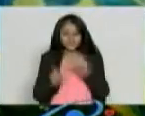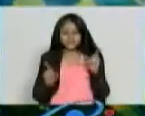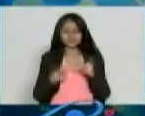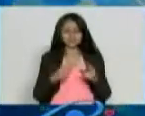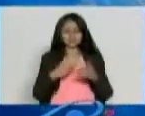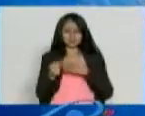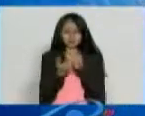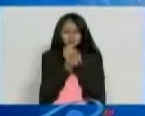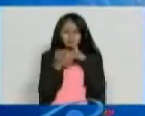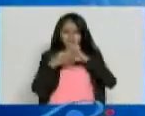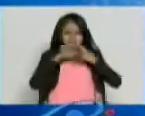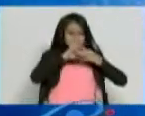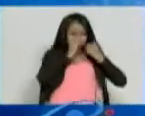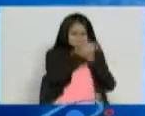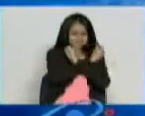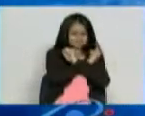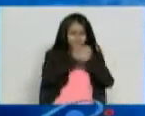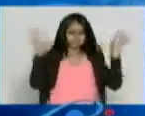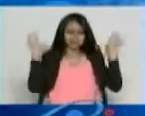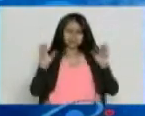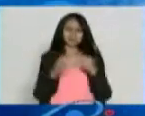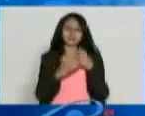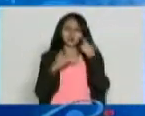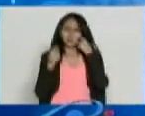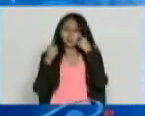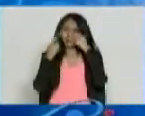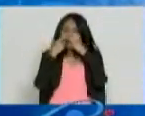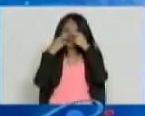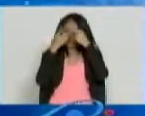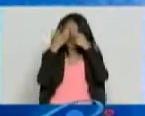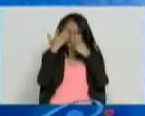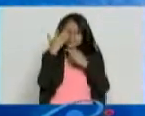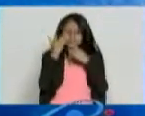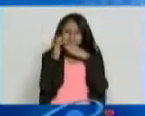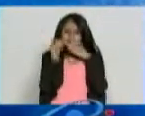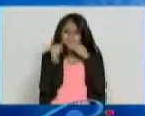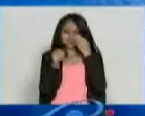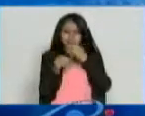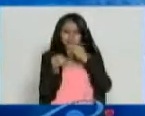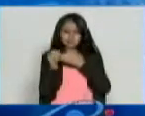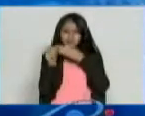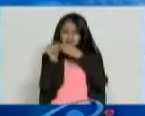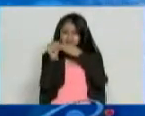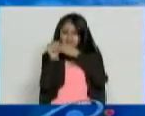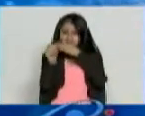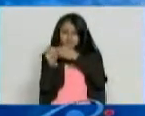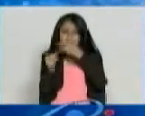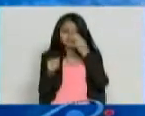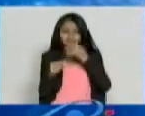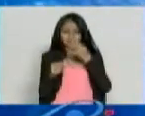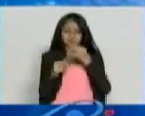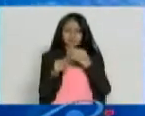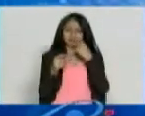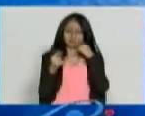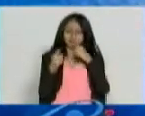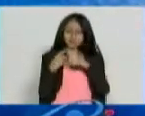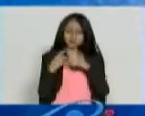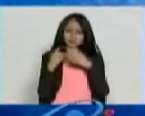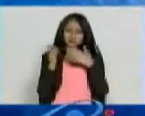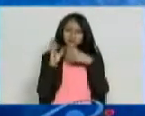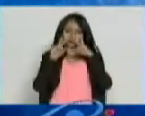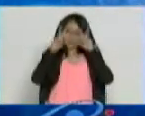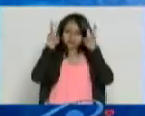rompe las cadenas que te atan, esas normas que siempre seguiste y que te mostraron lo que, entre comillas, debe ser.